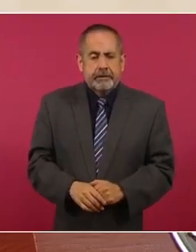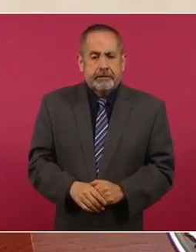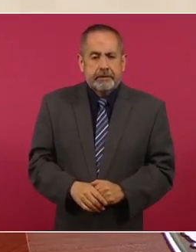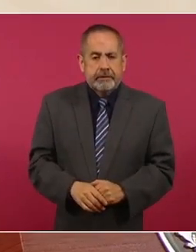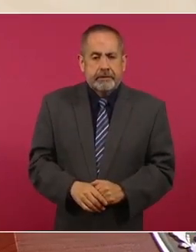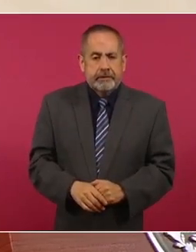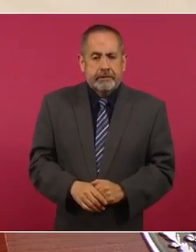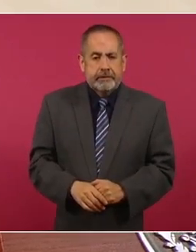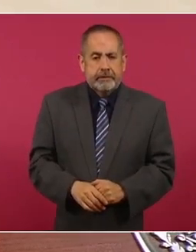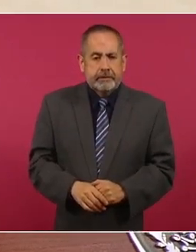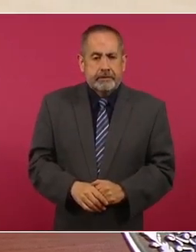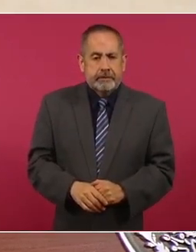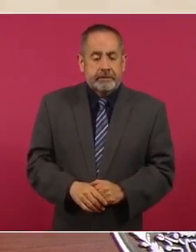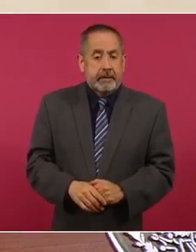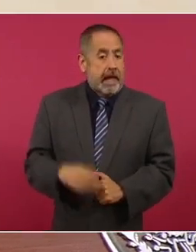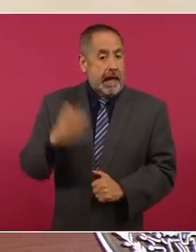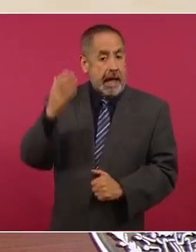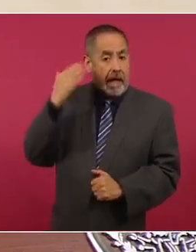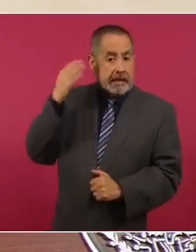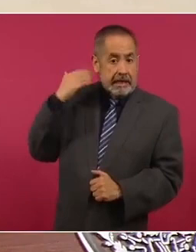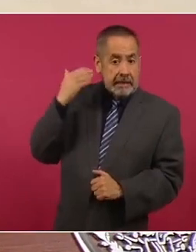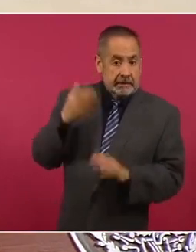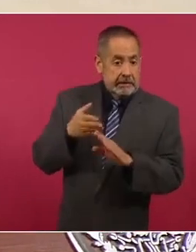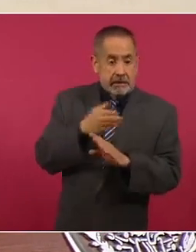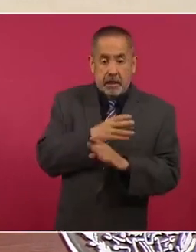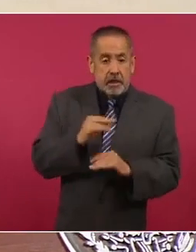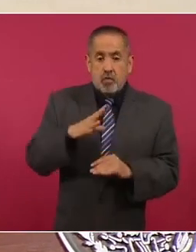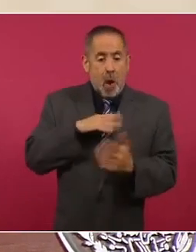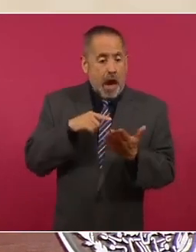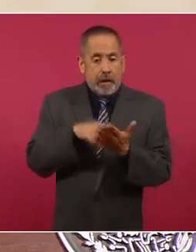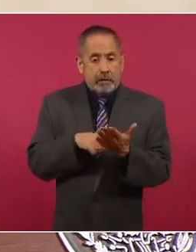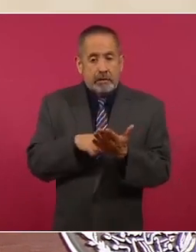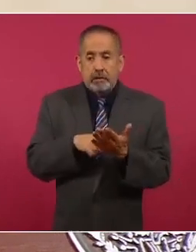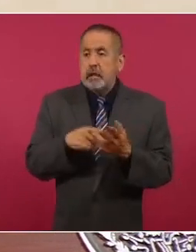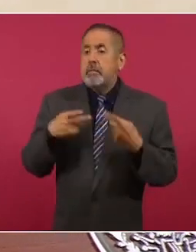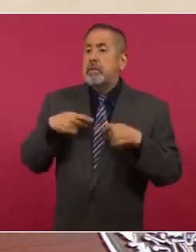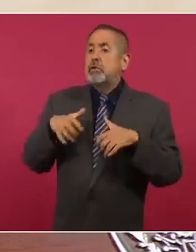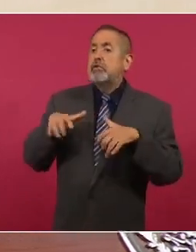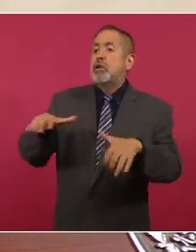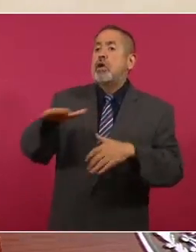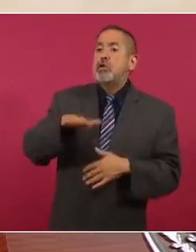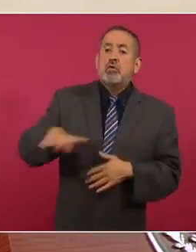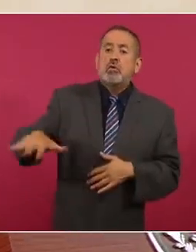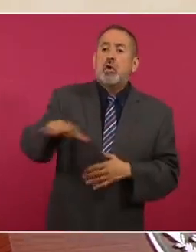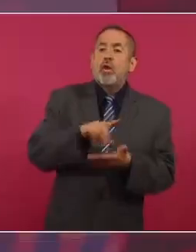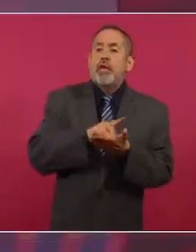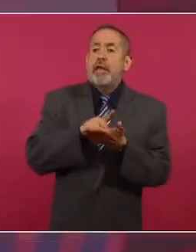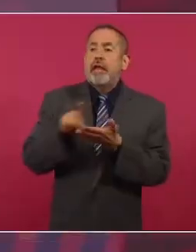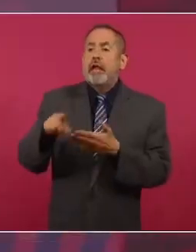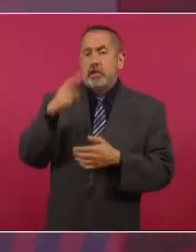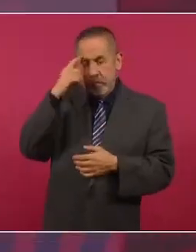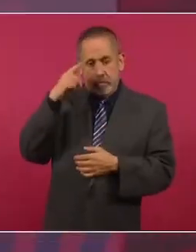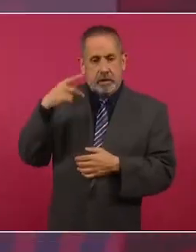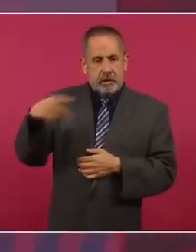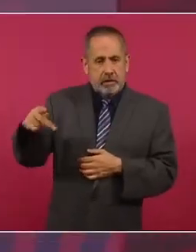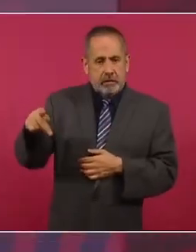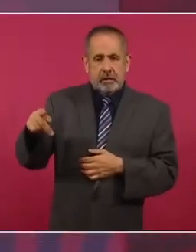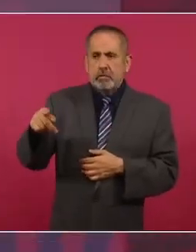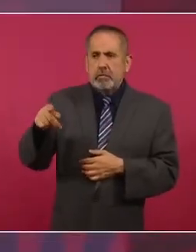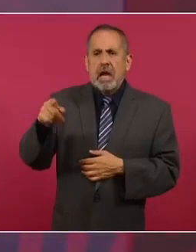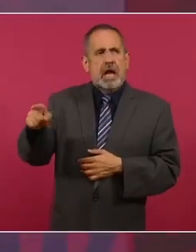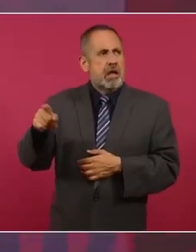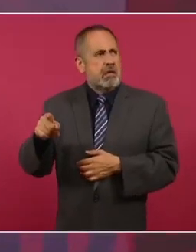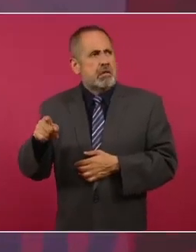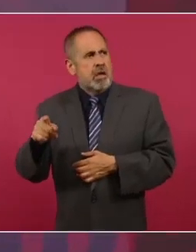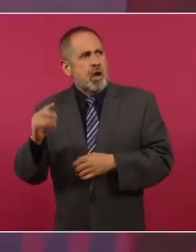No estaba establecido el derecho del pueblo a poner y quitar